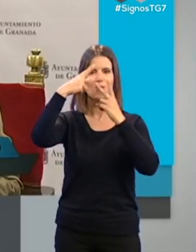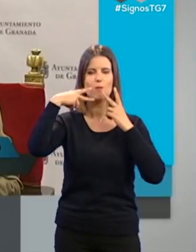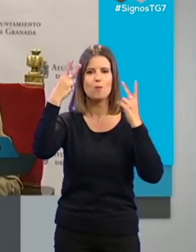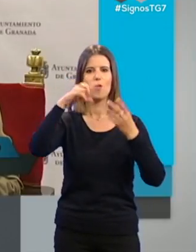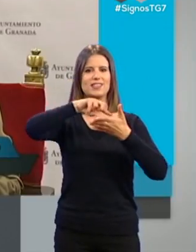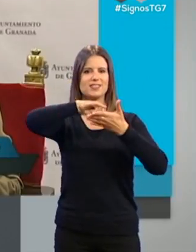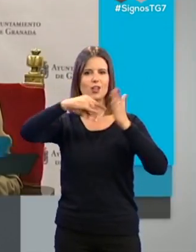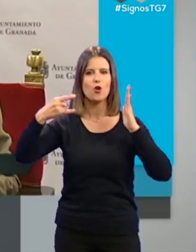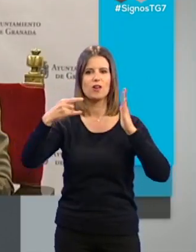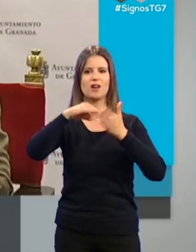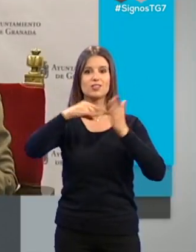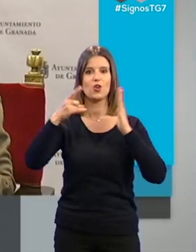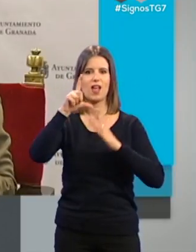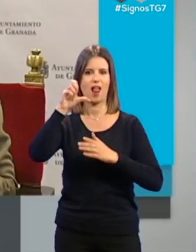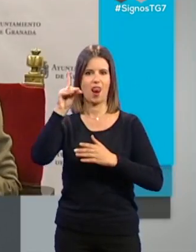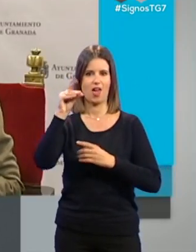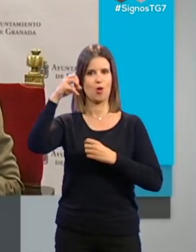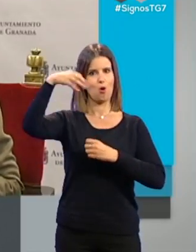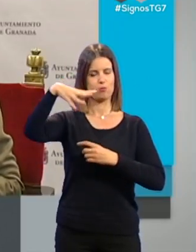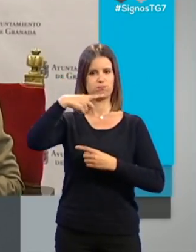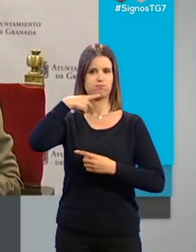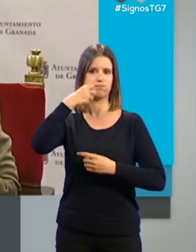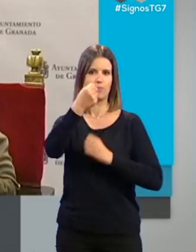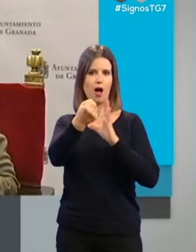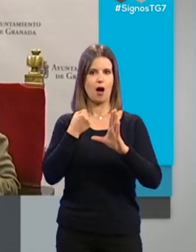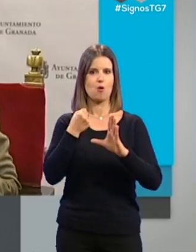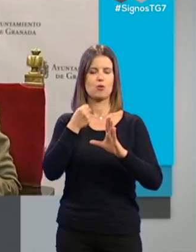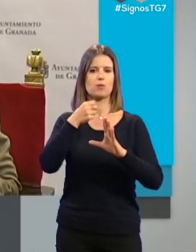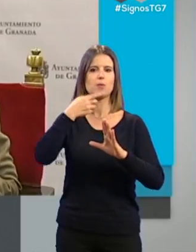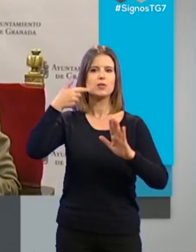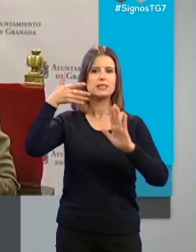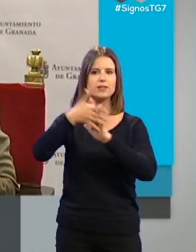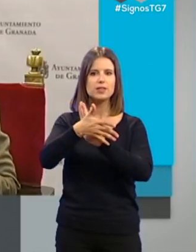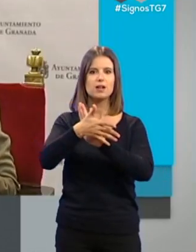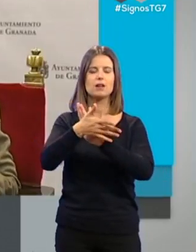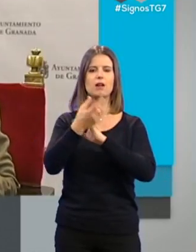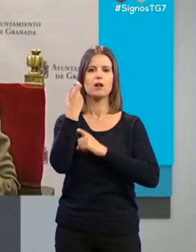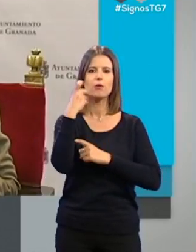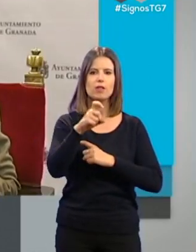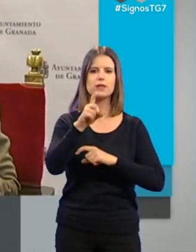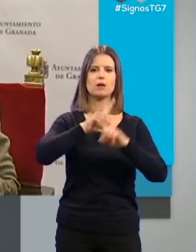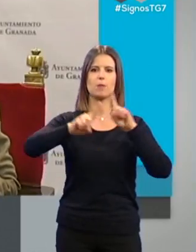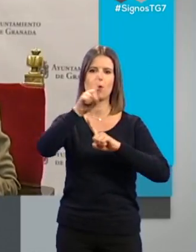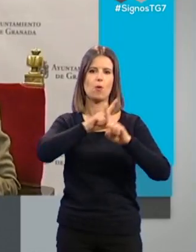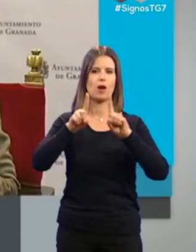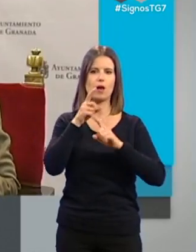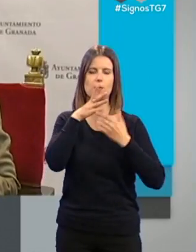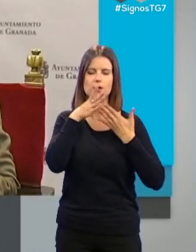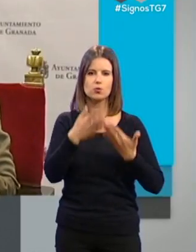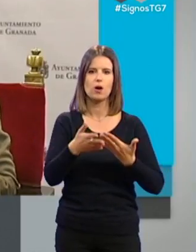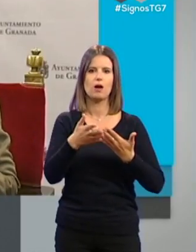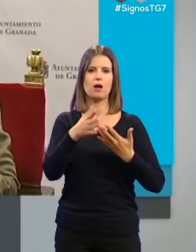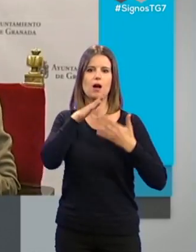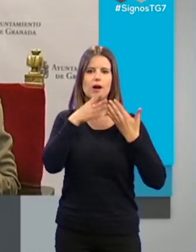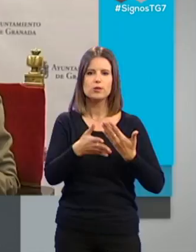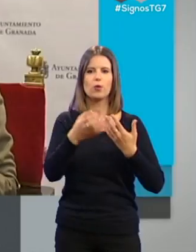tecnología LED y lo haremos de tal manera que no tengamos el problema que ahora mismo existe de